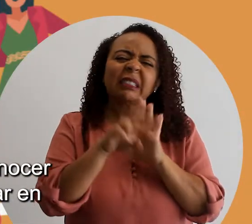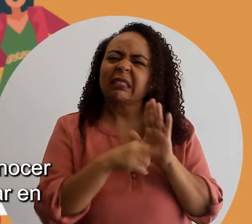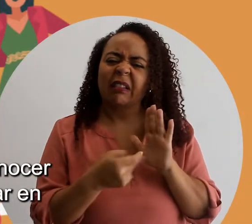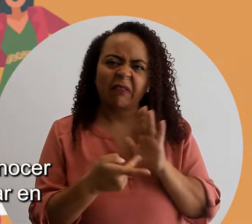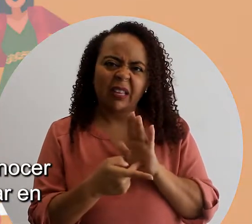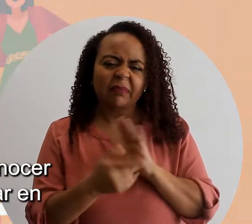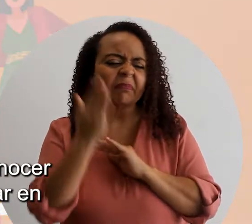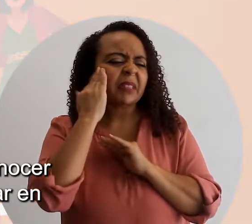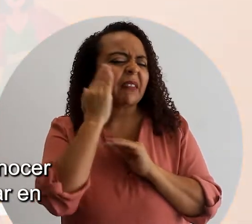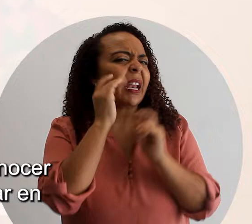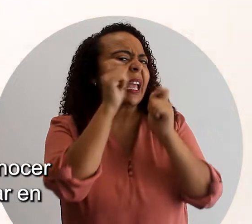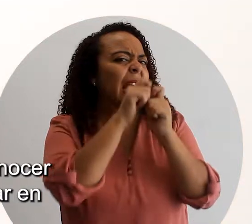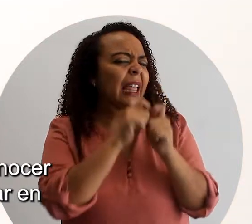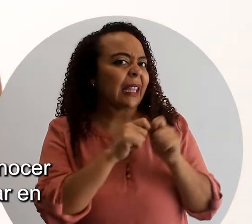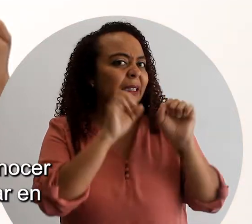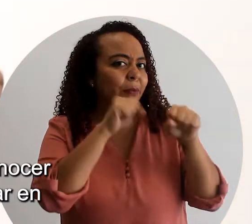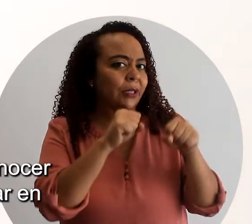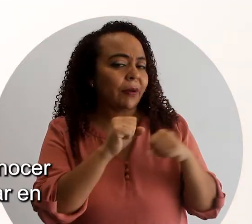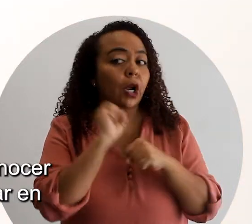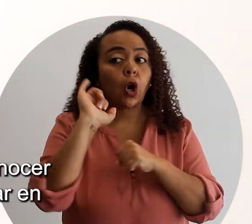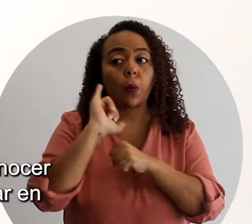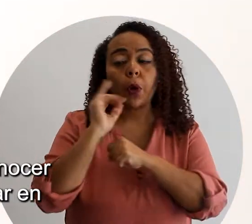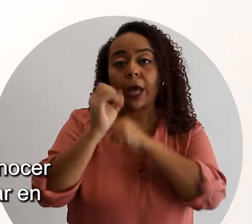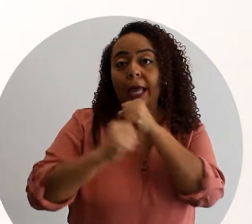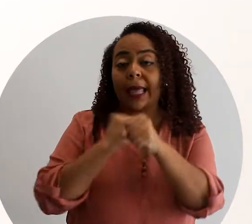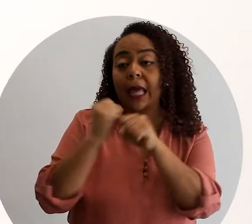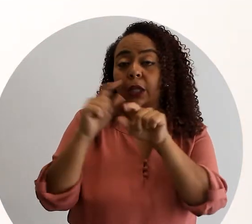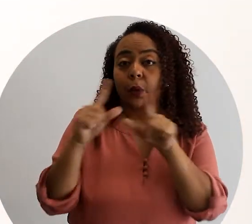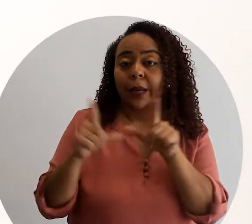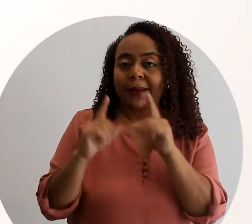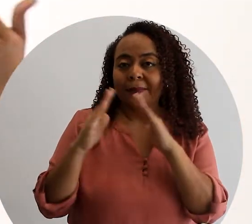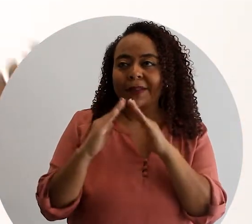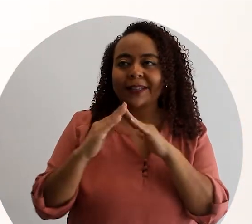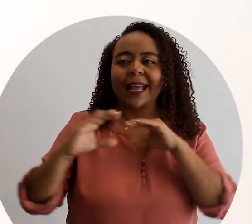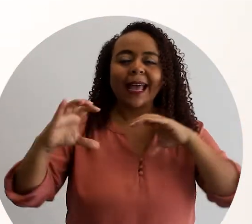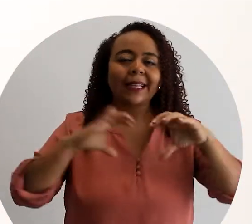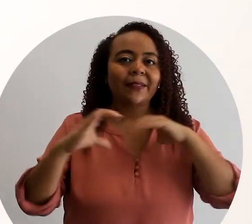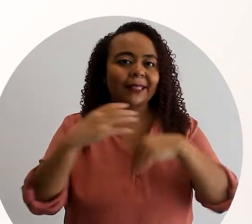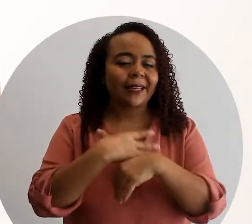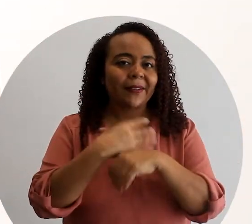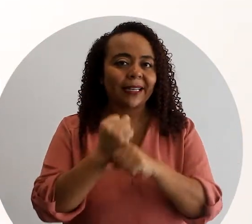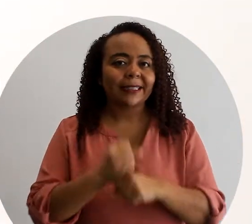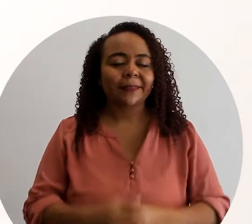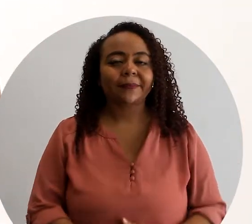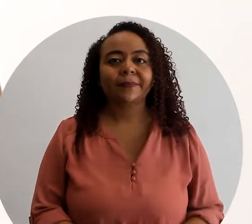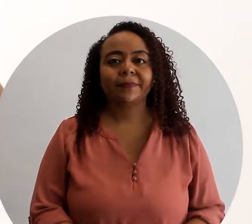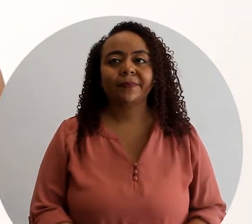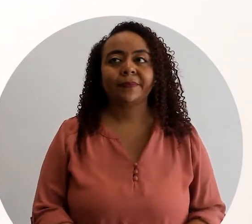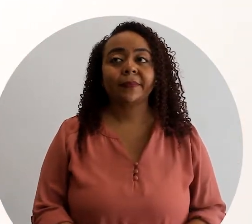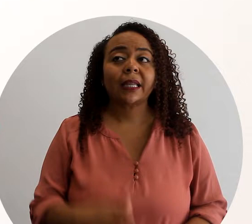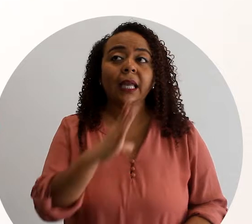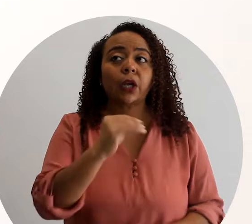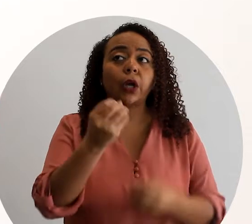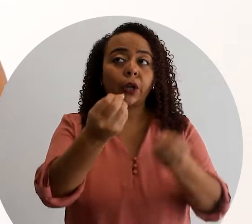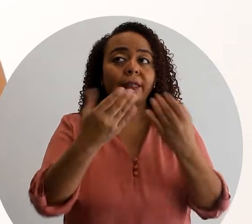conocer cada detalle posible como la edad, el lugar en donde viven, las actividades que realizan, lo que les genera felicidad y